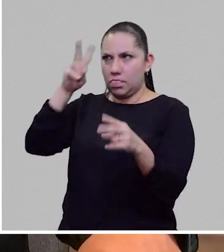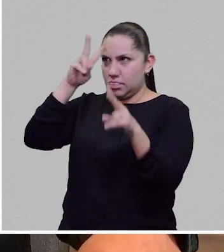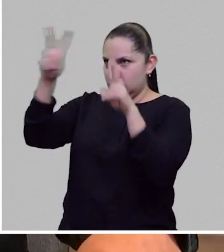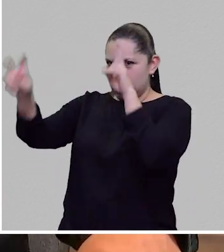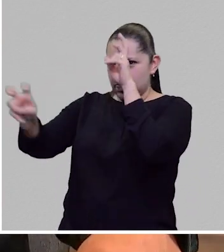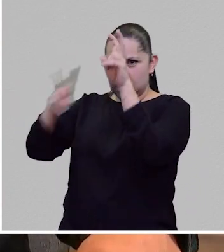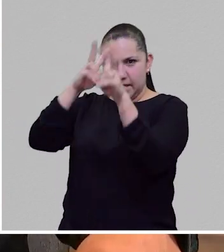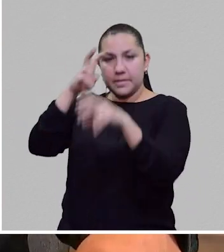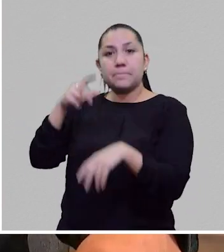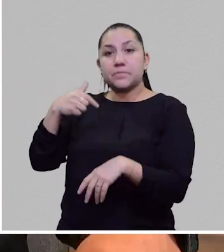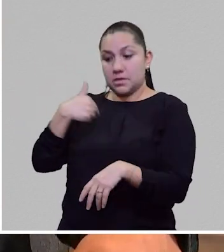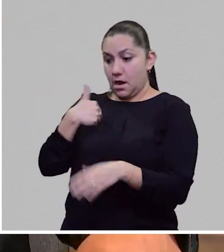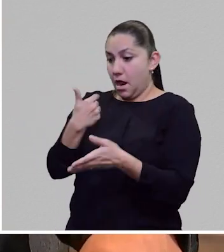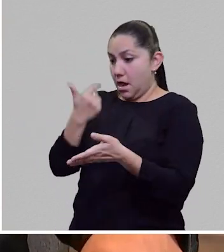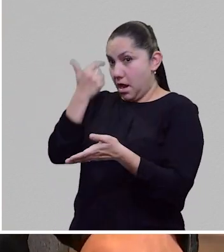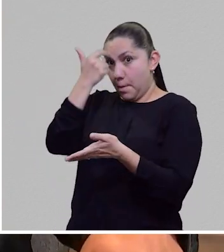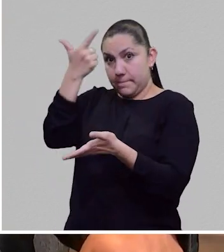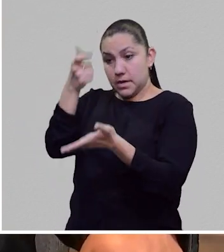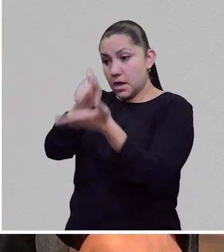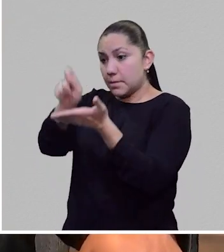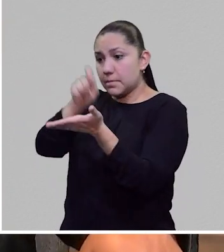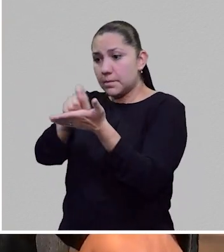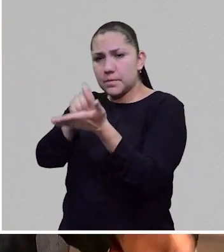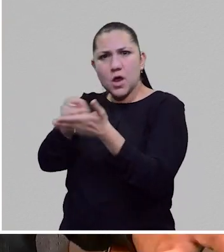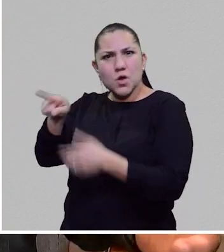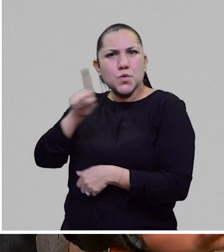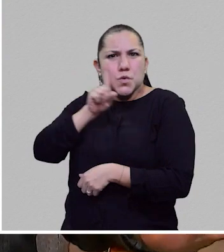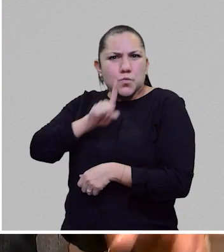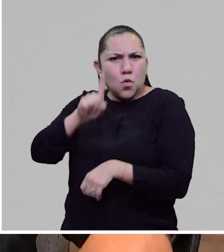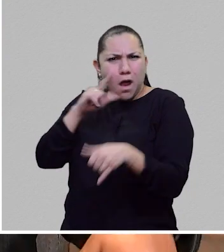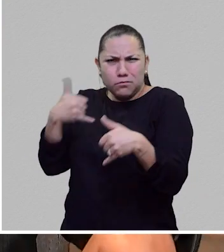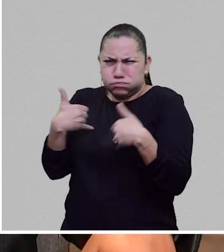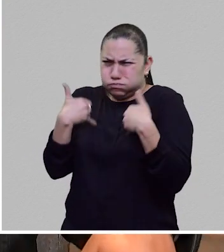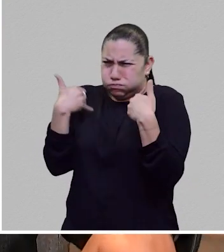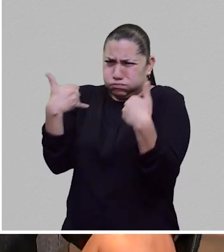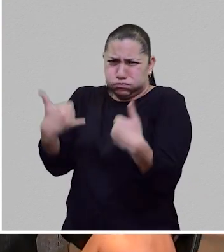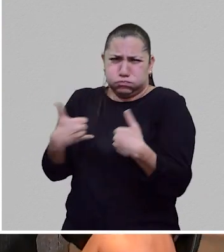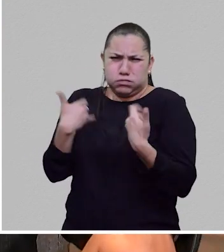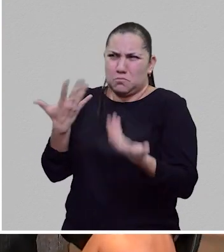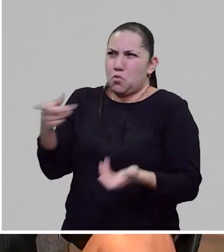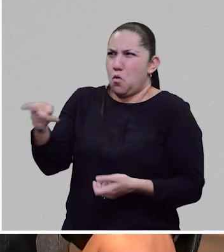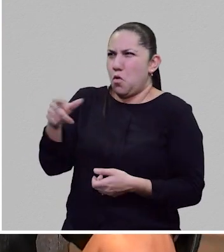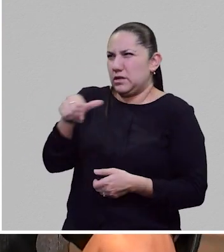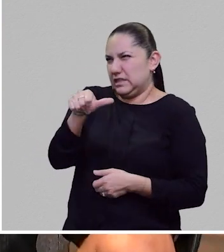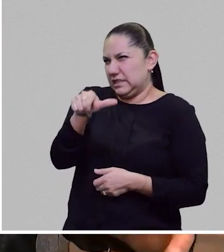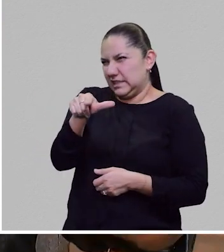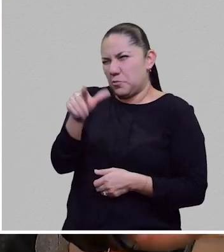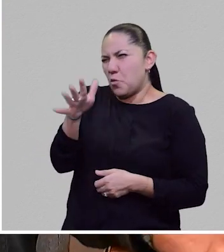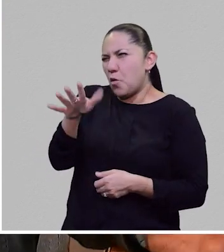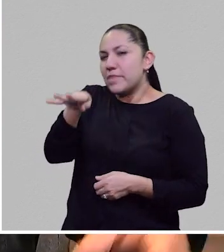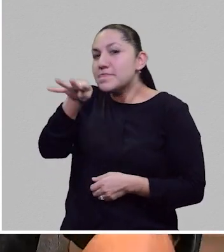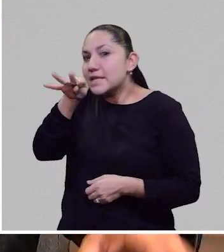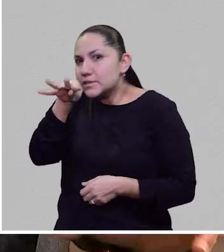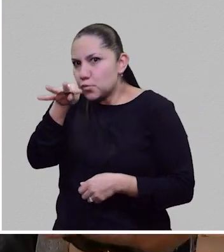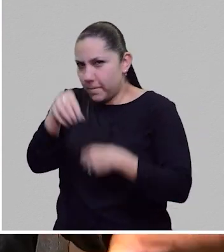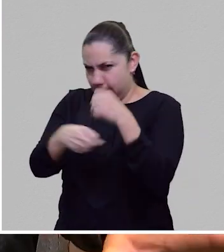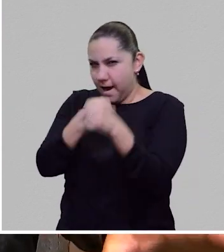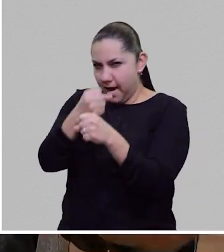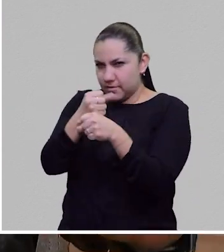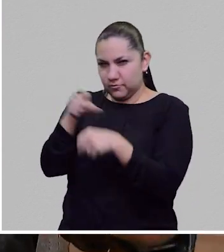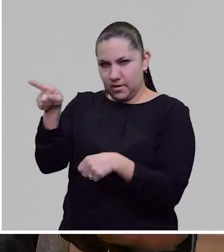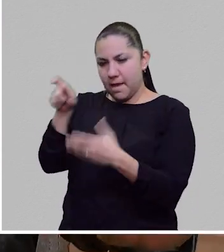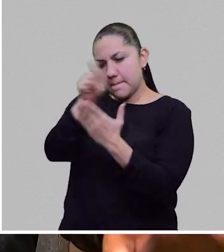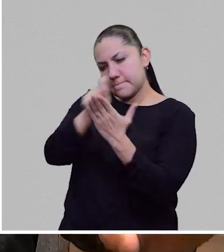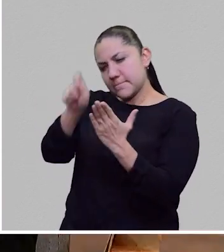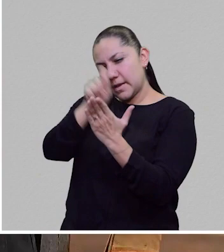ficción y además la escribe una mujer casi adolescente. Ella tiene 16 o 17 años cuando, un poquito más, como 19 años cuando